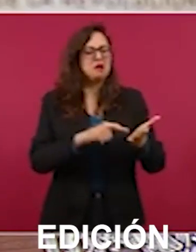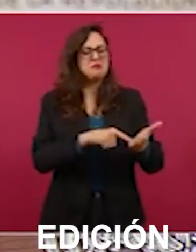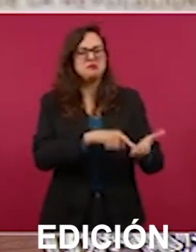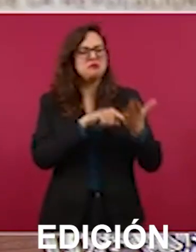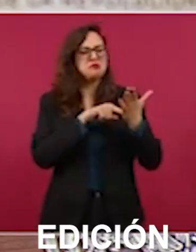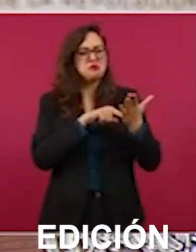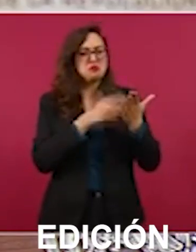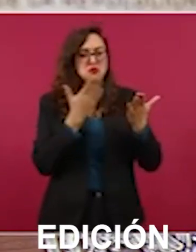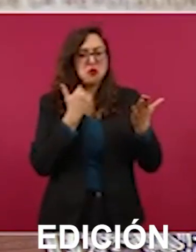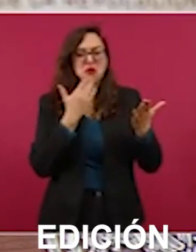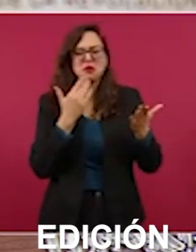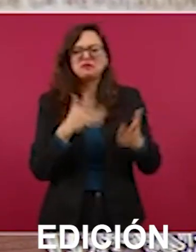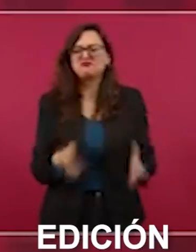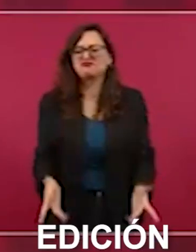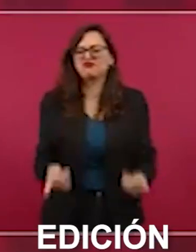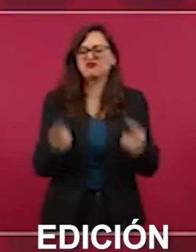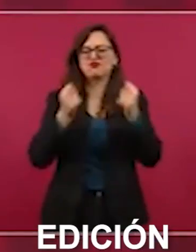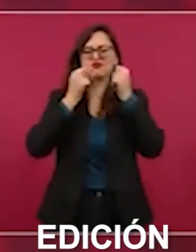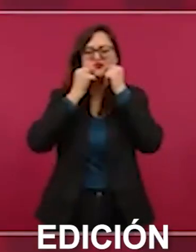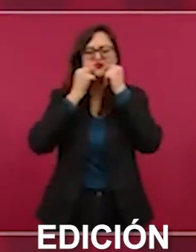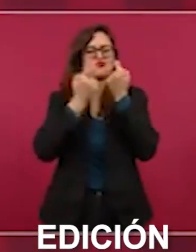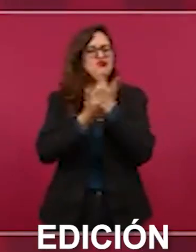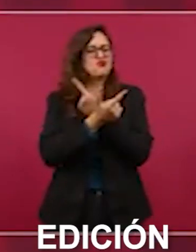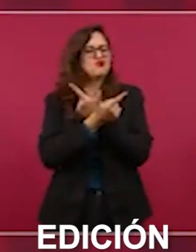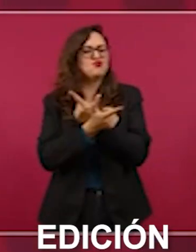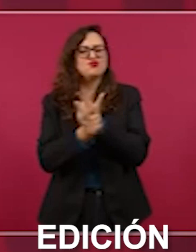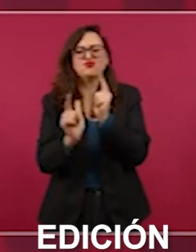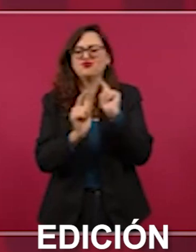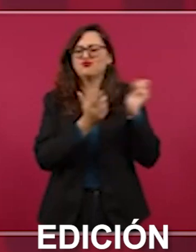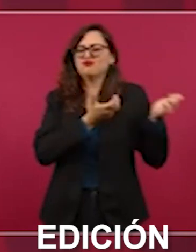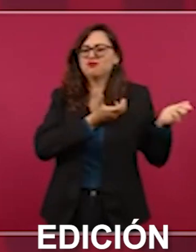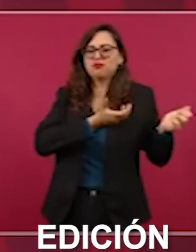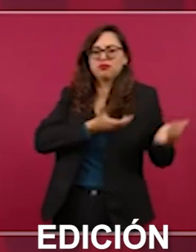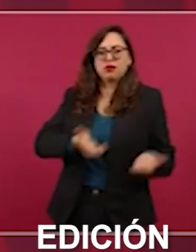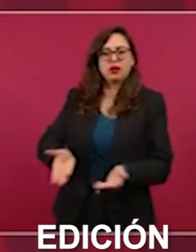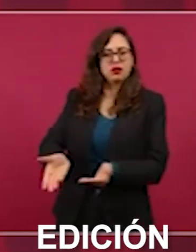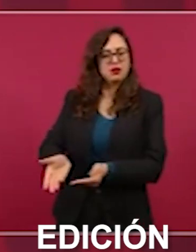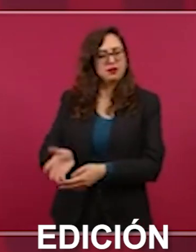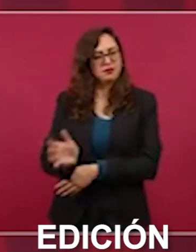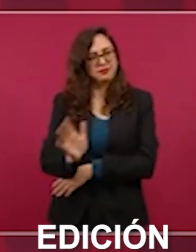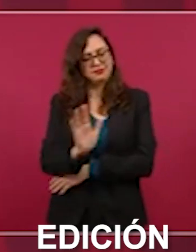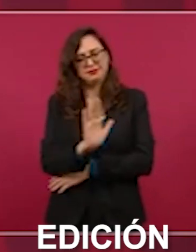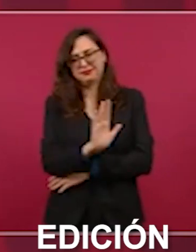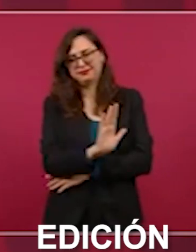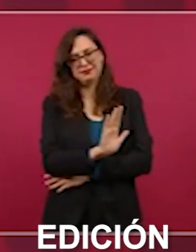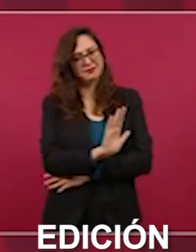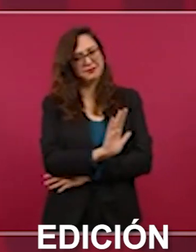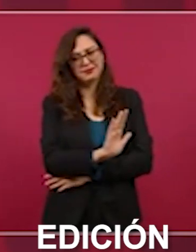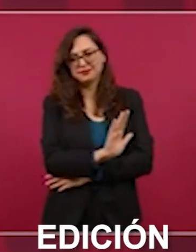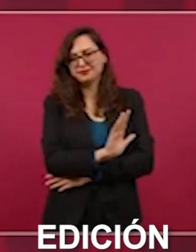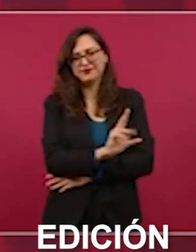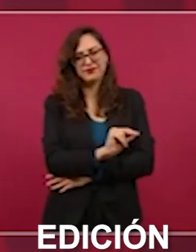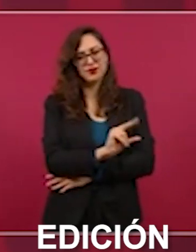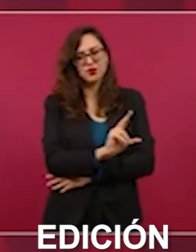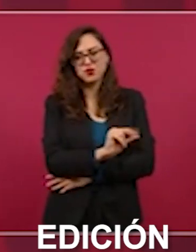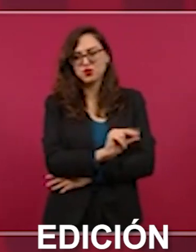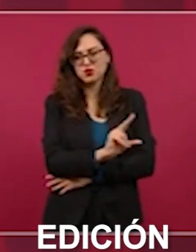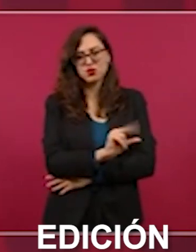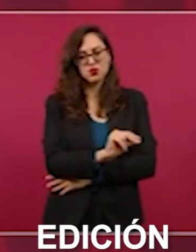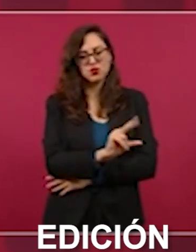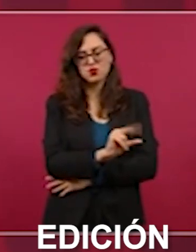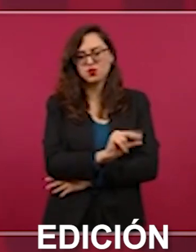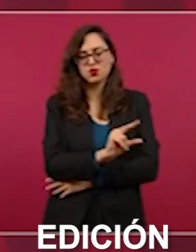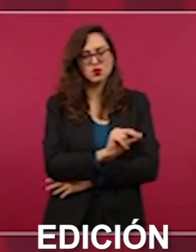la entrada de maíz transgénico